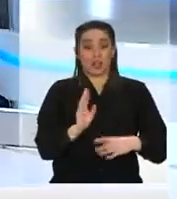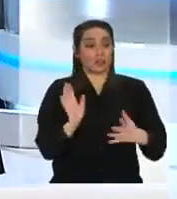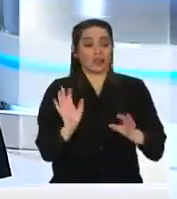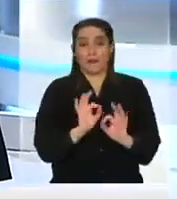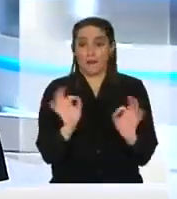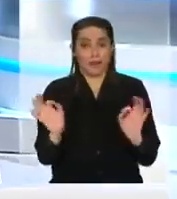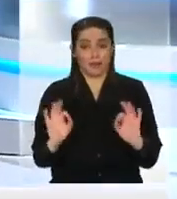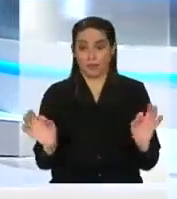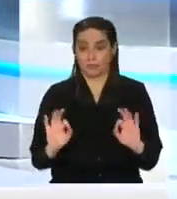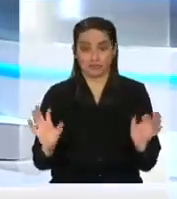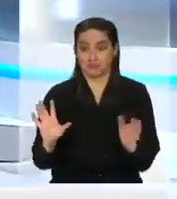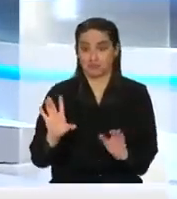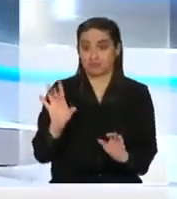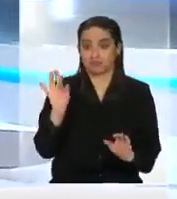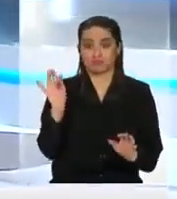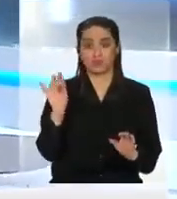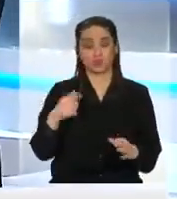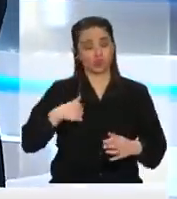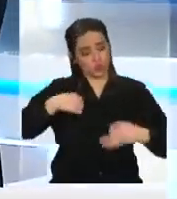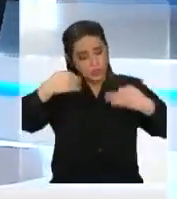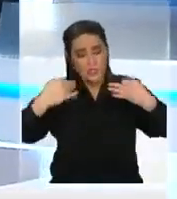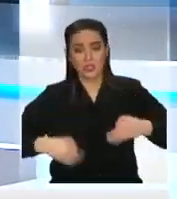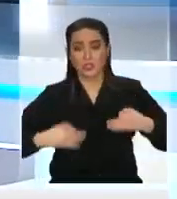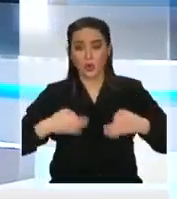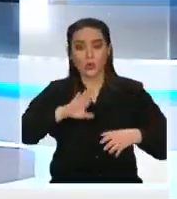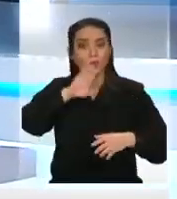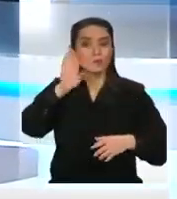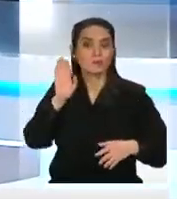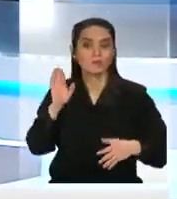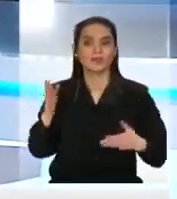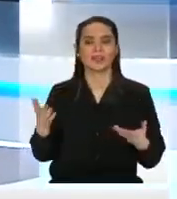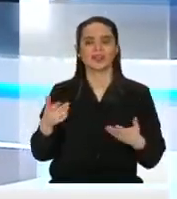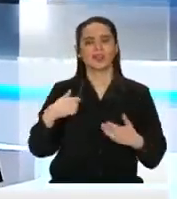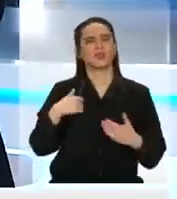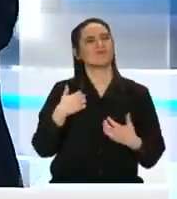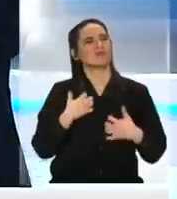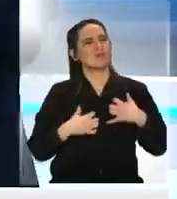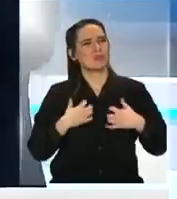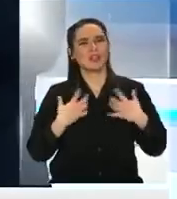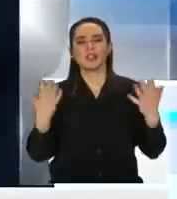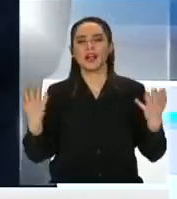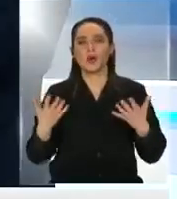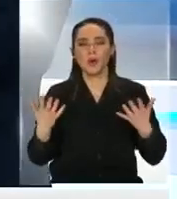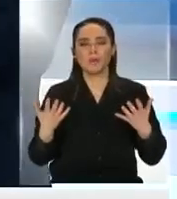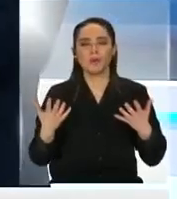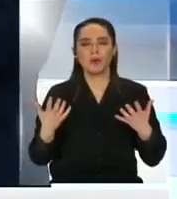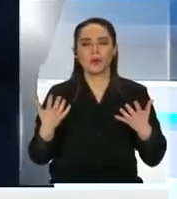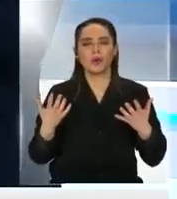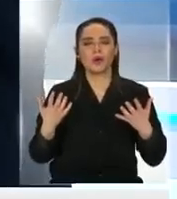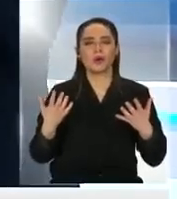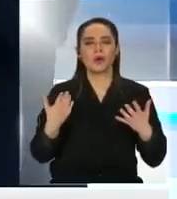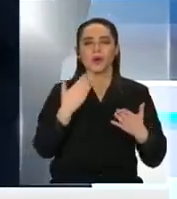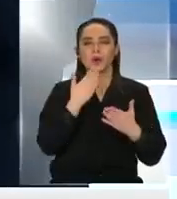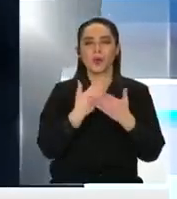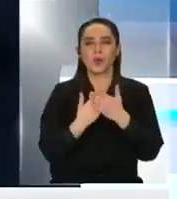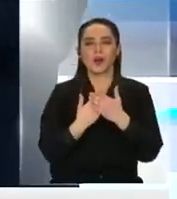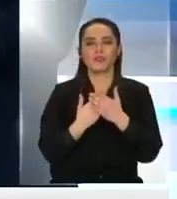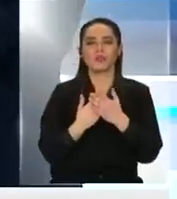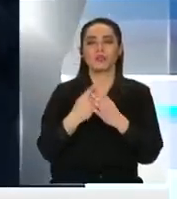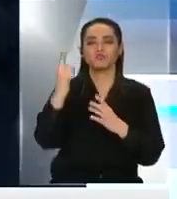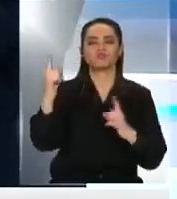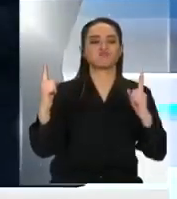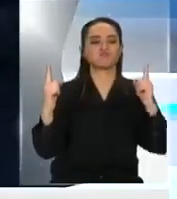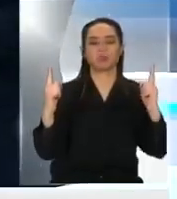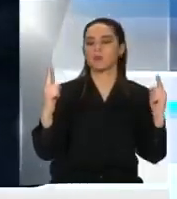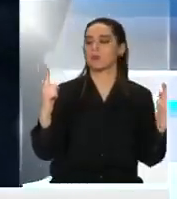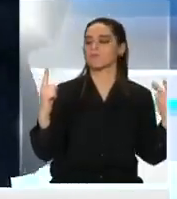los puedo asegurar y efectivamente lo que molesta es la simetría de cómo se tocan cuando alguien quiere destruir a alguien. Ajá,